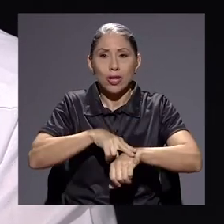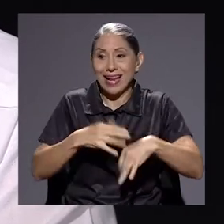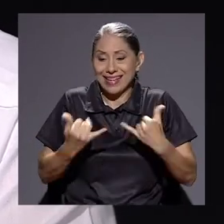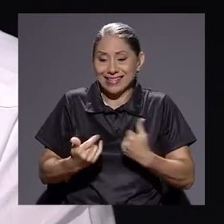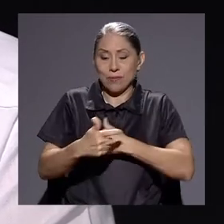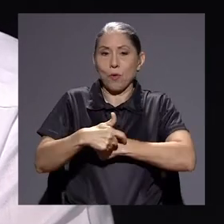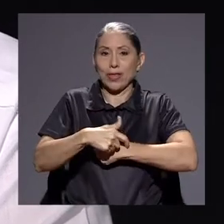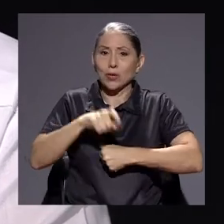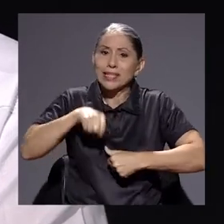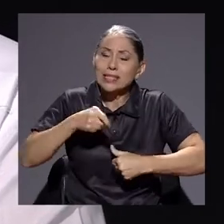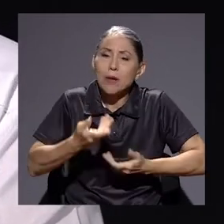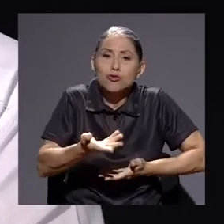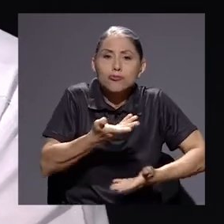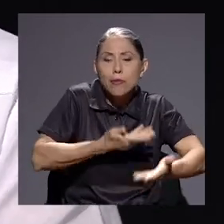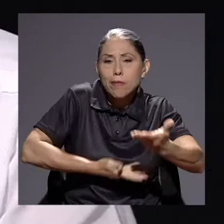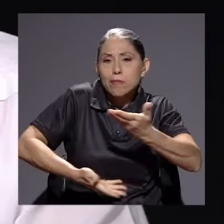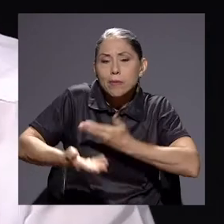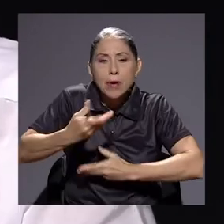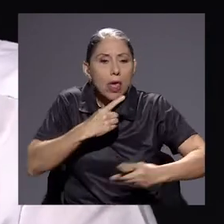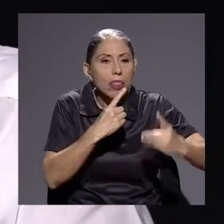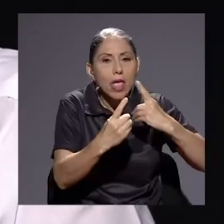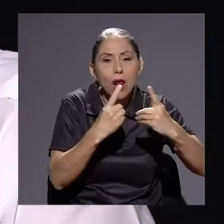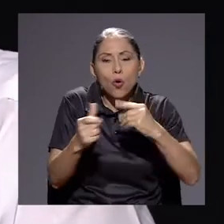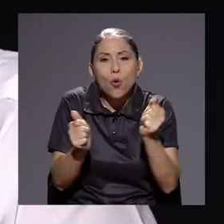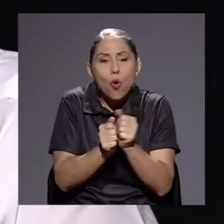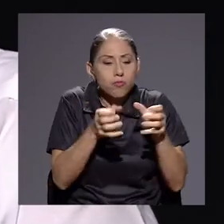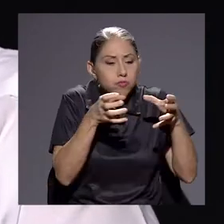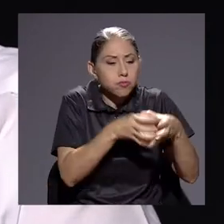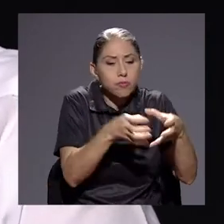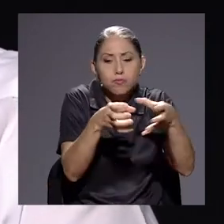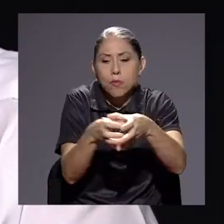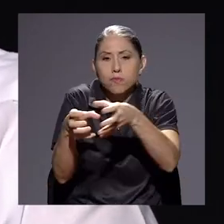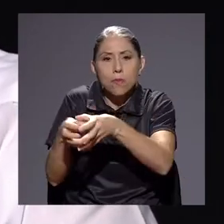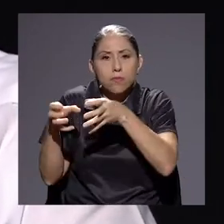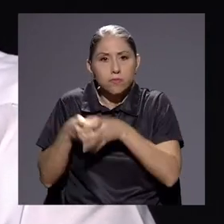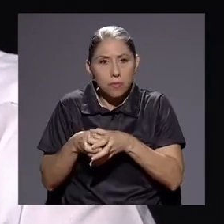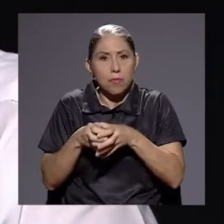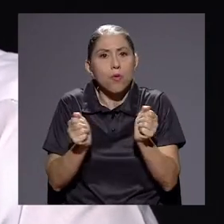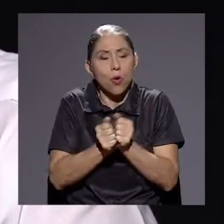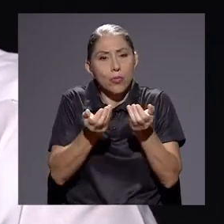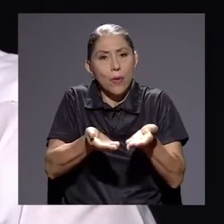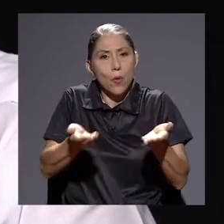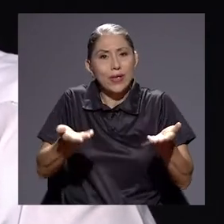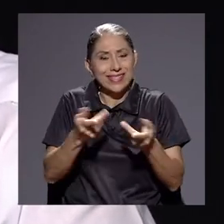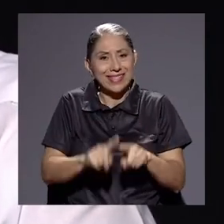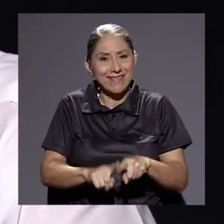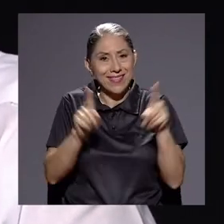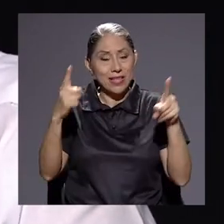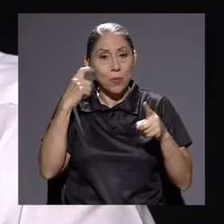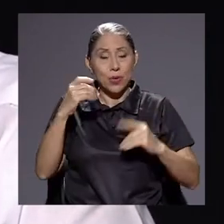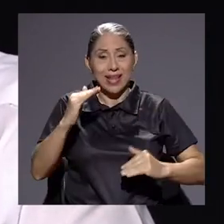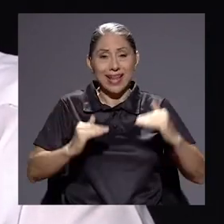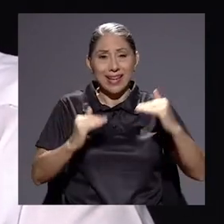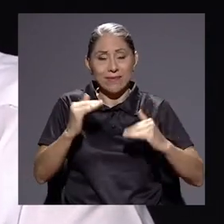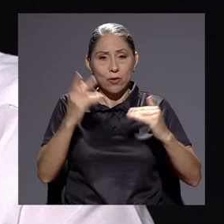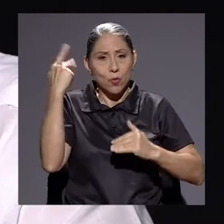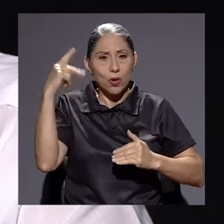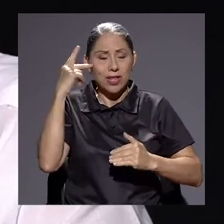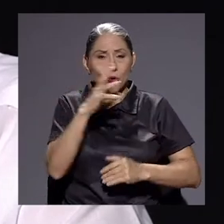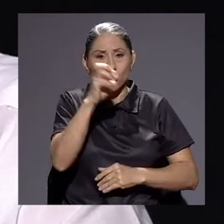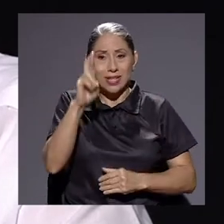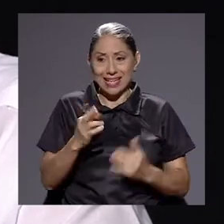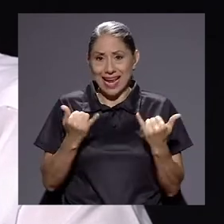necesario en estos momentos, ese diálogo, con diferentes fuerzas, con diferentes cosas, porque el equilibrio político de Costa Rica es muy